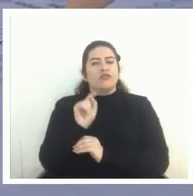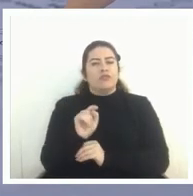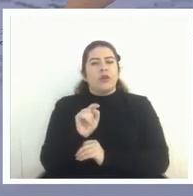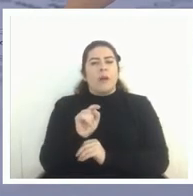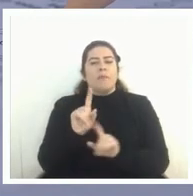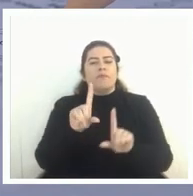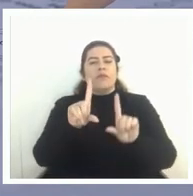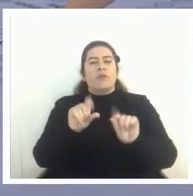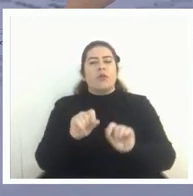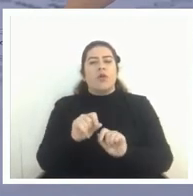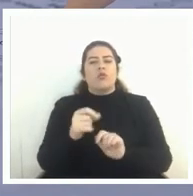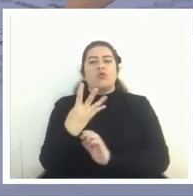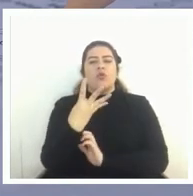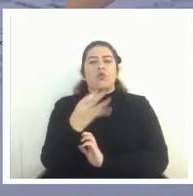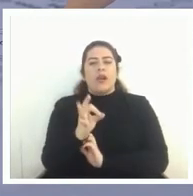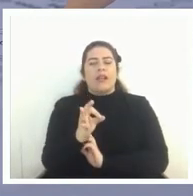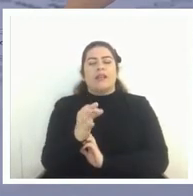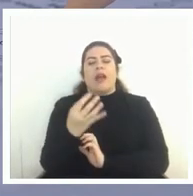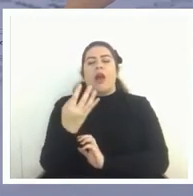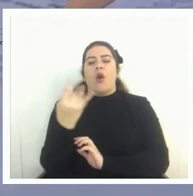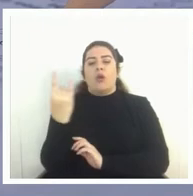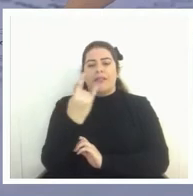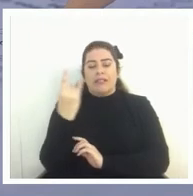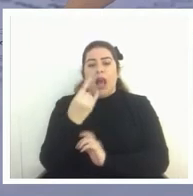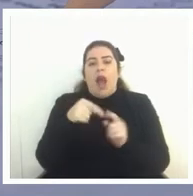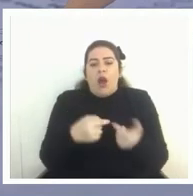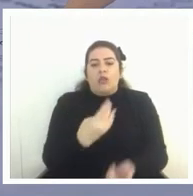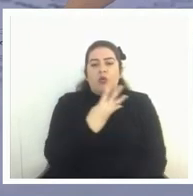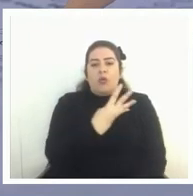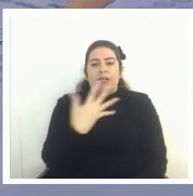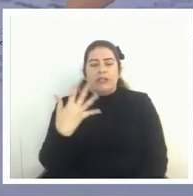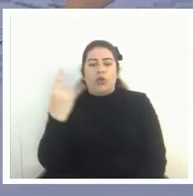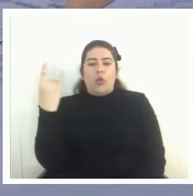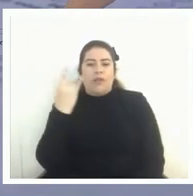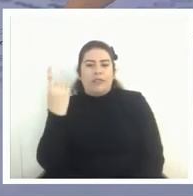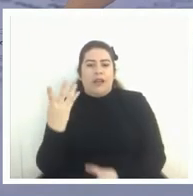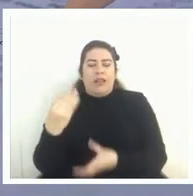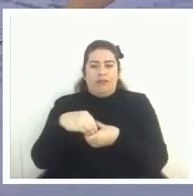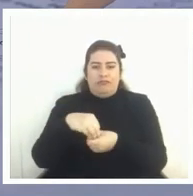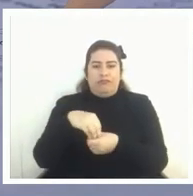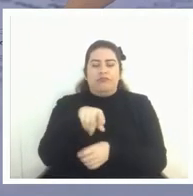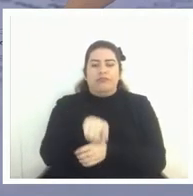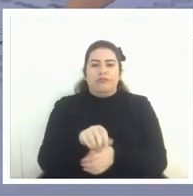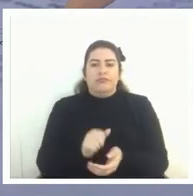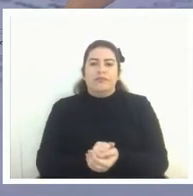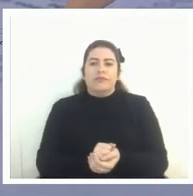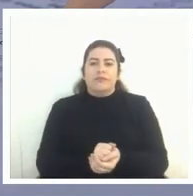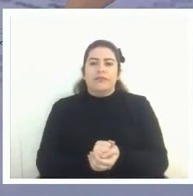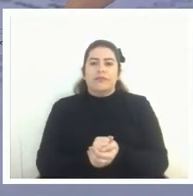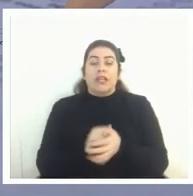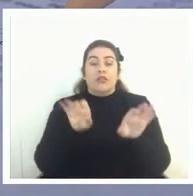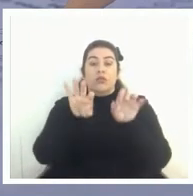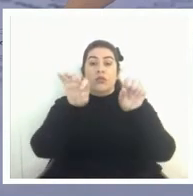40 universidades hoy día son 45 5 universidades es un sistema realmente